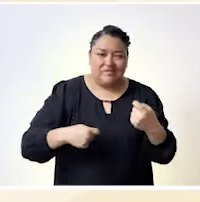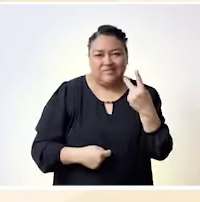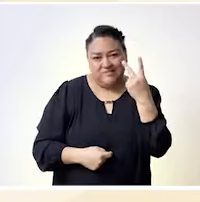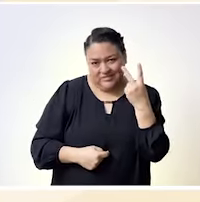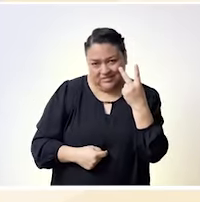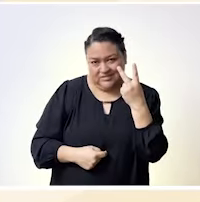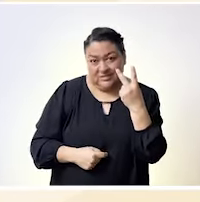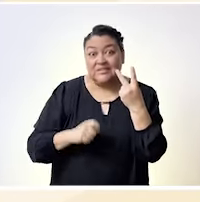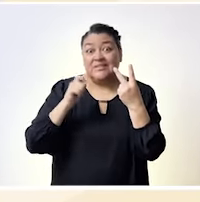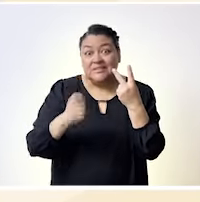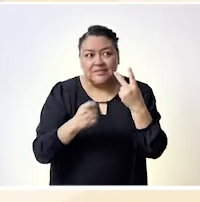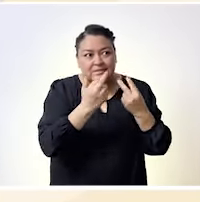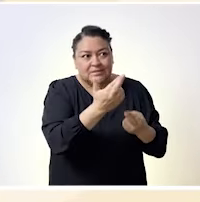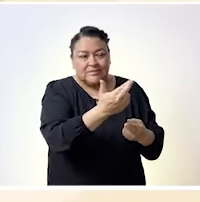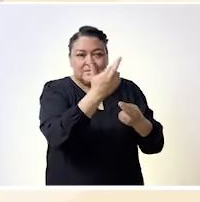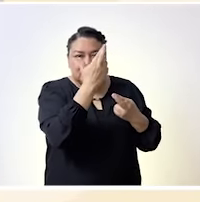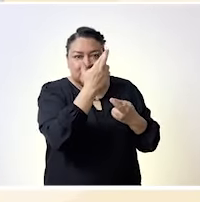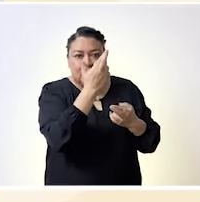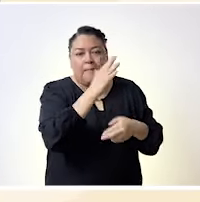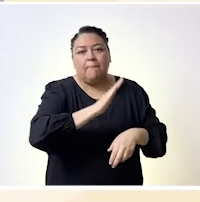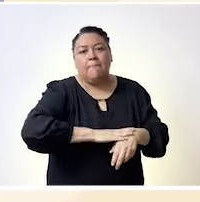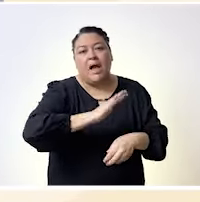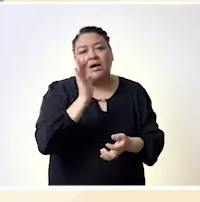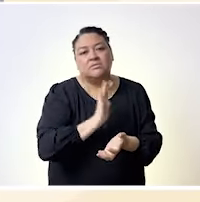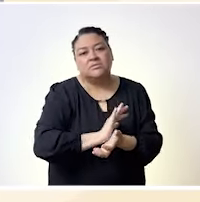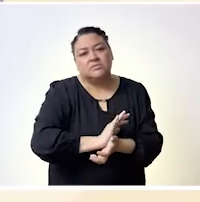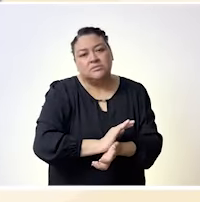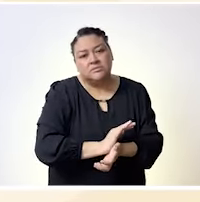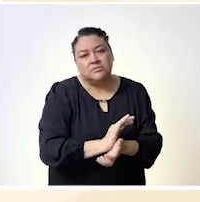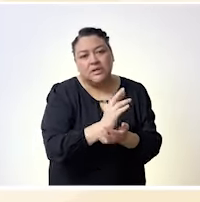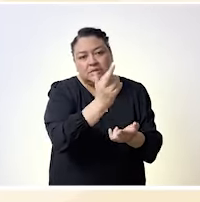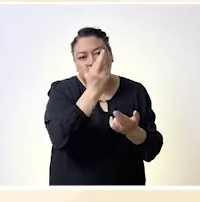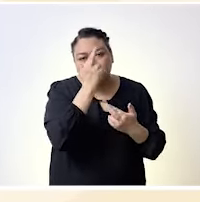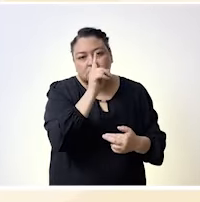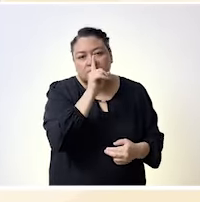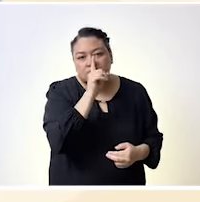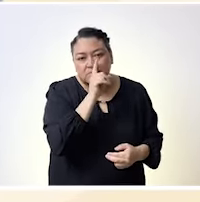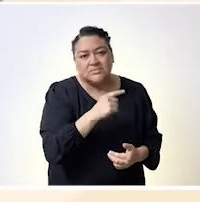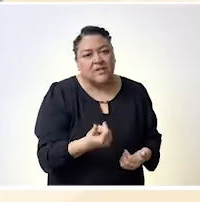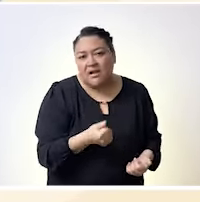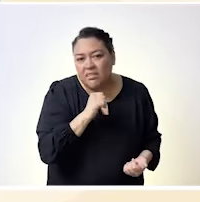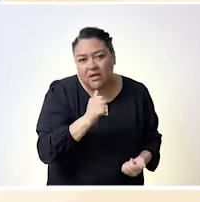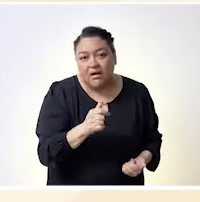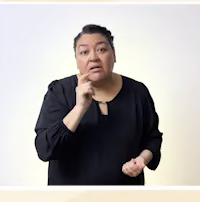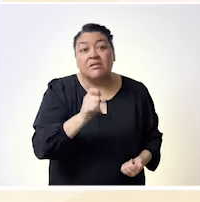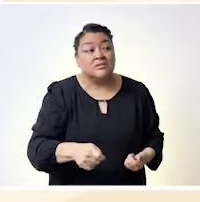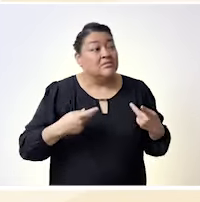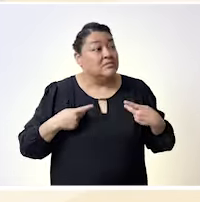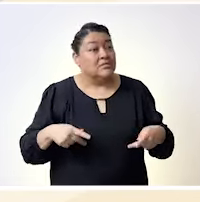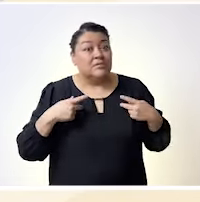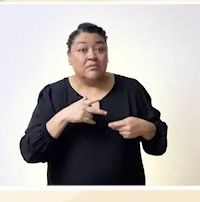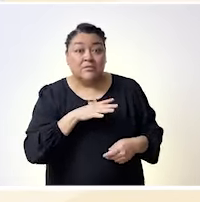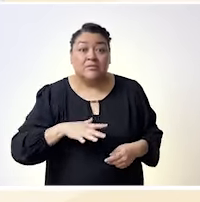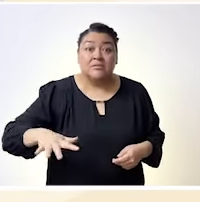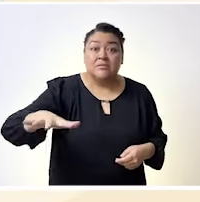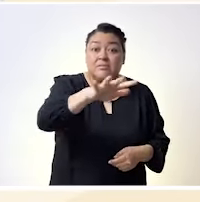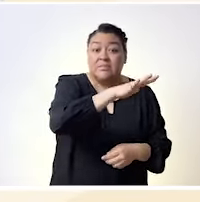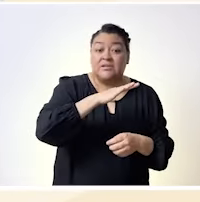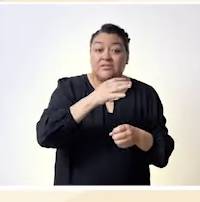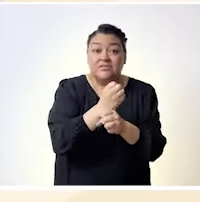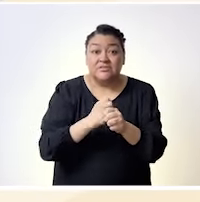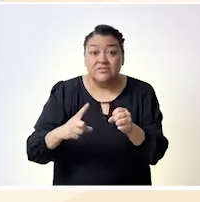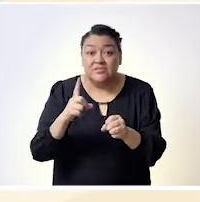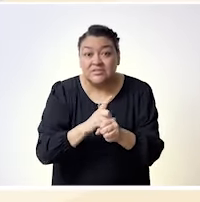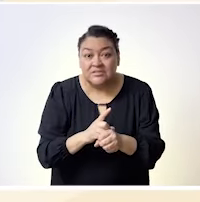indígena, como si solamente hubiera una identidad indígena, borrando toda la pluriculturalidad que representa, pero aún